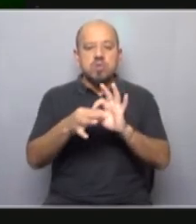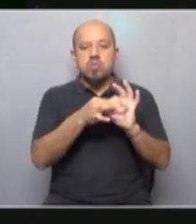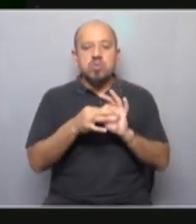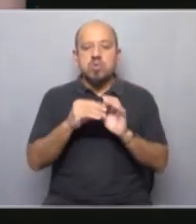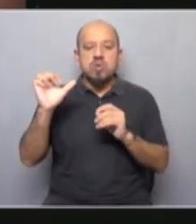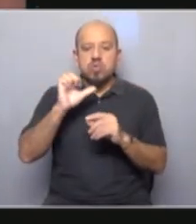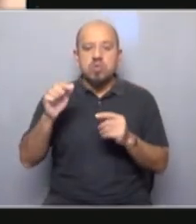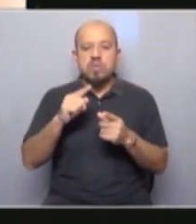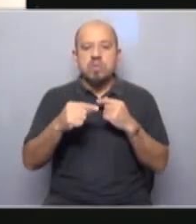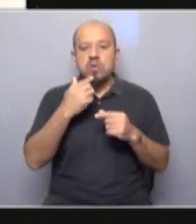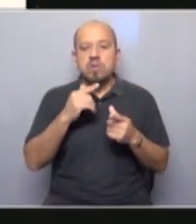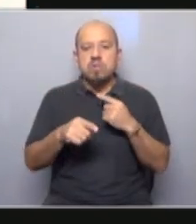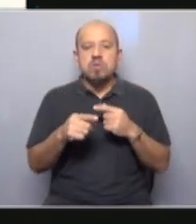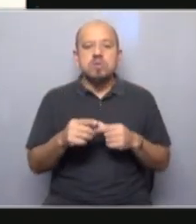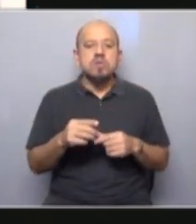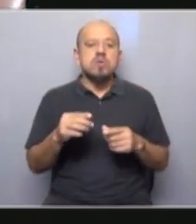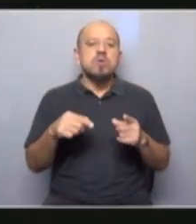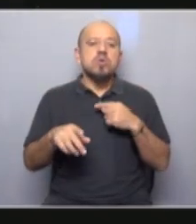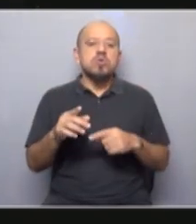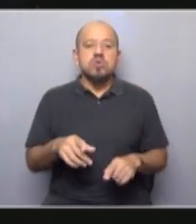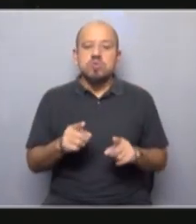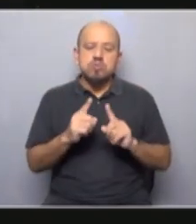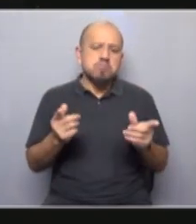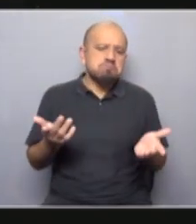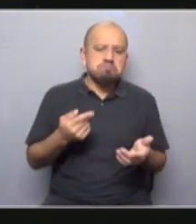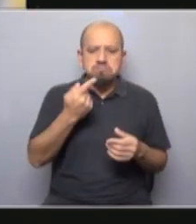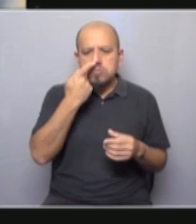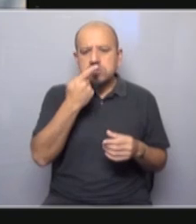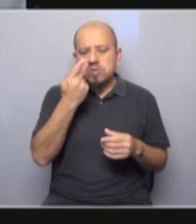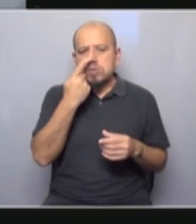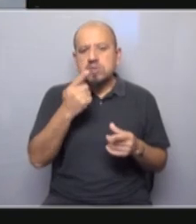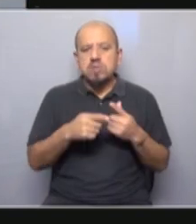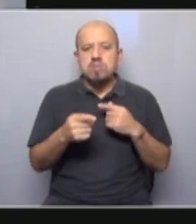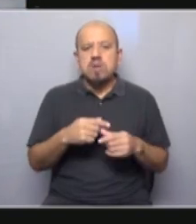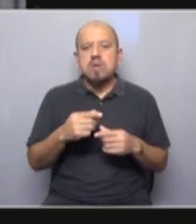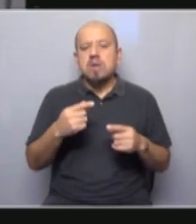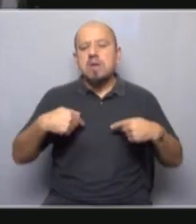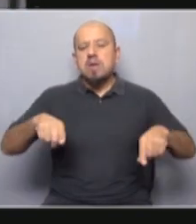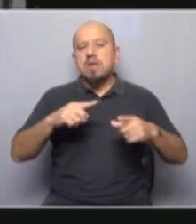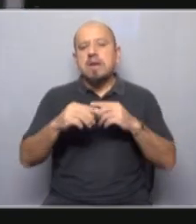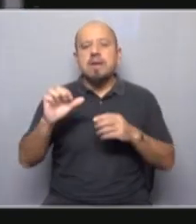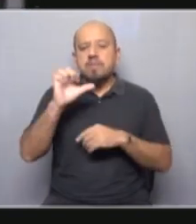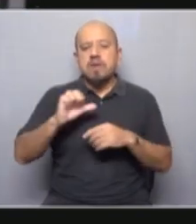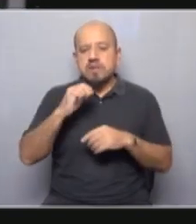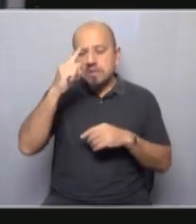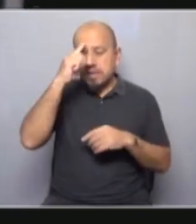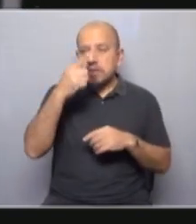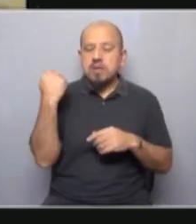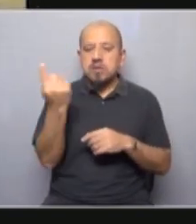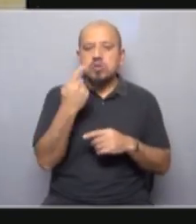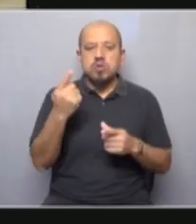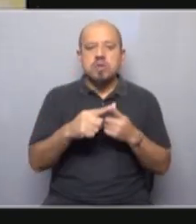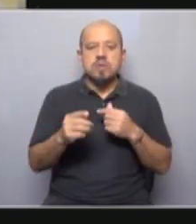mercados de la periferia como los latinoamericanos no son interesantes para las grandes corporaciones multinacionales dada su baja capacidad